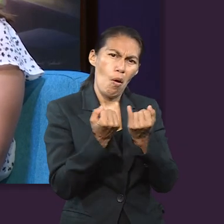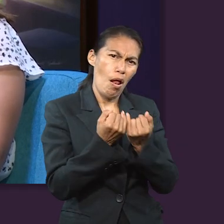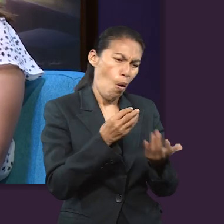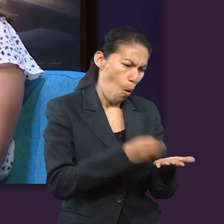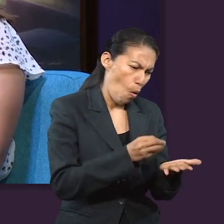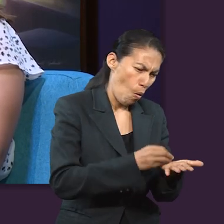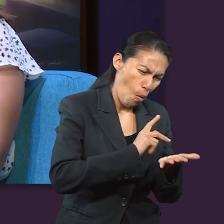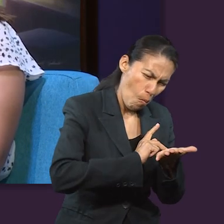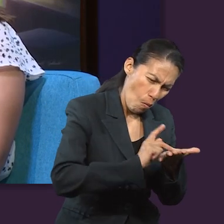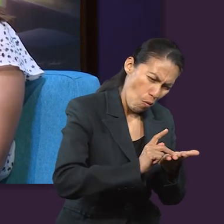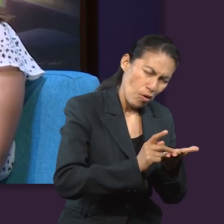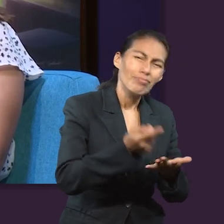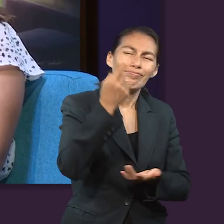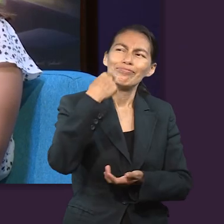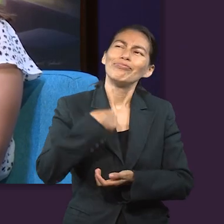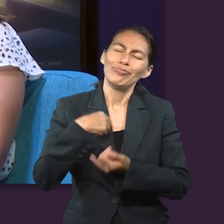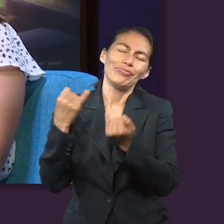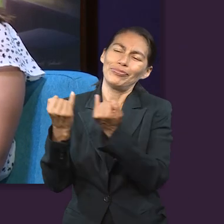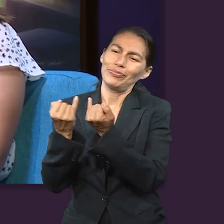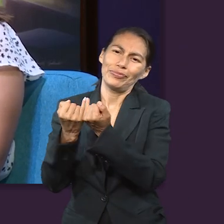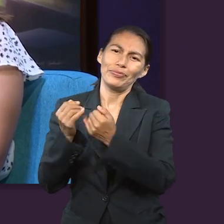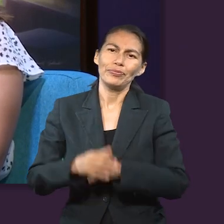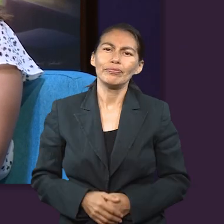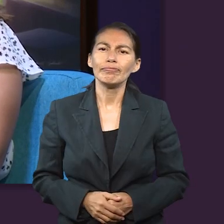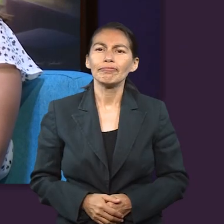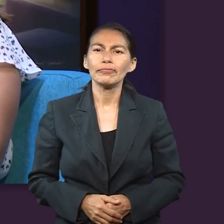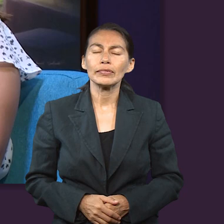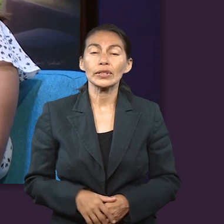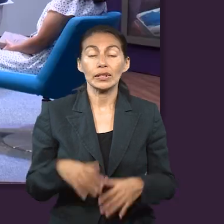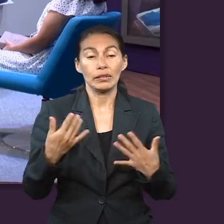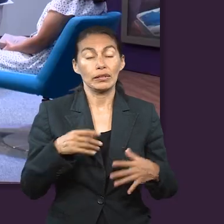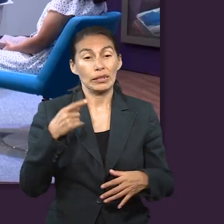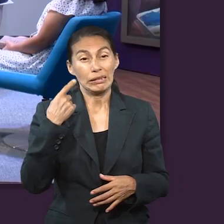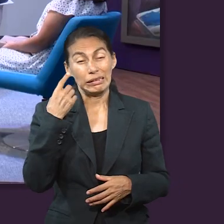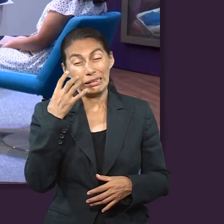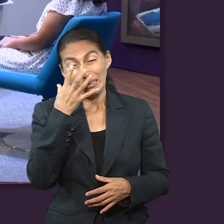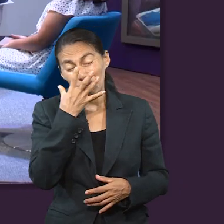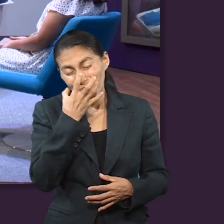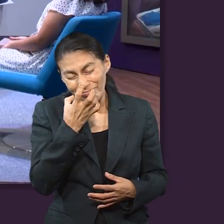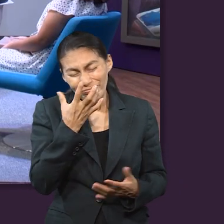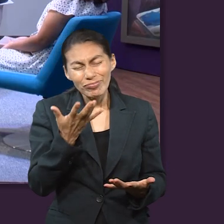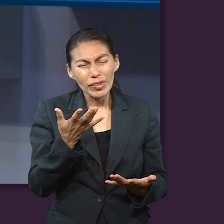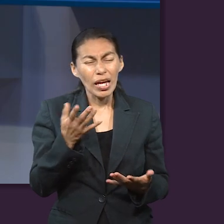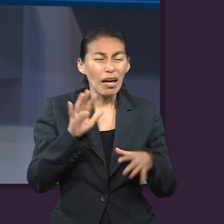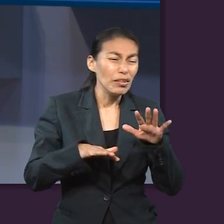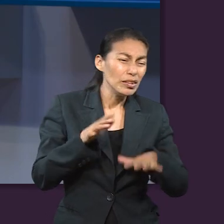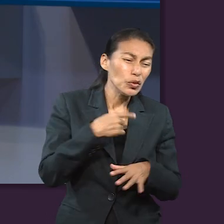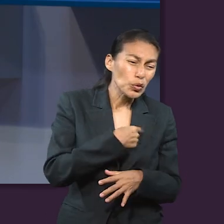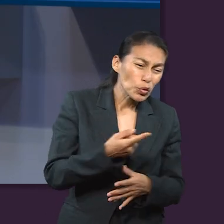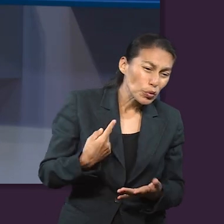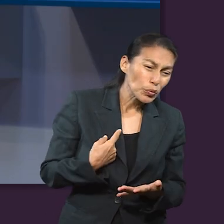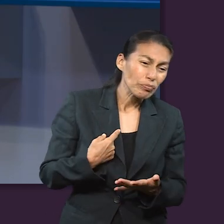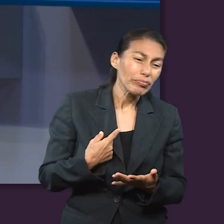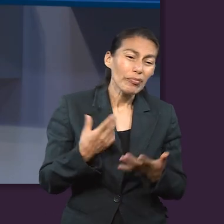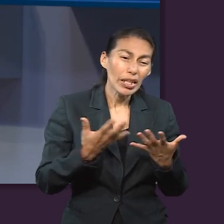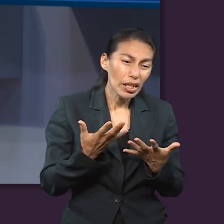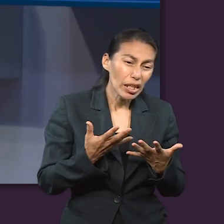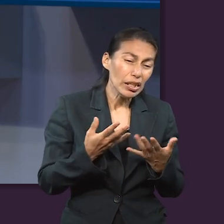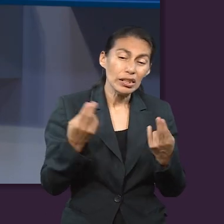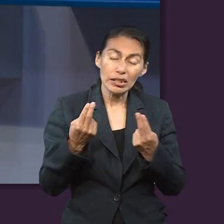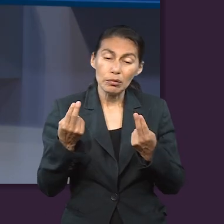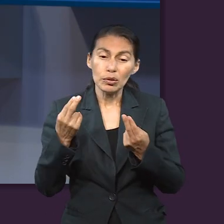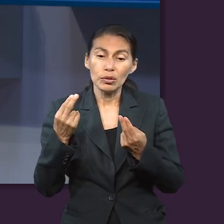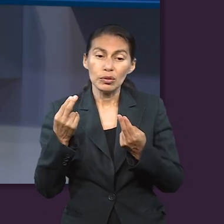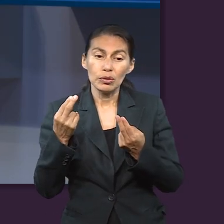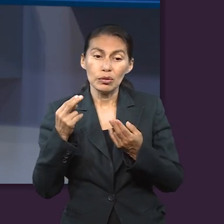está haciendo y me va a transformar como al oro. Qué difícil no saber qué, o más bien no saber que para